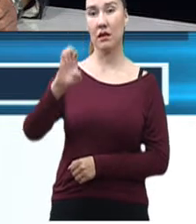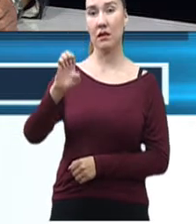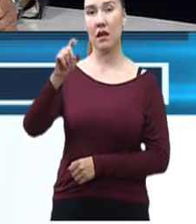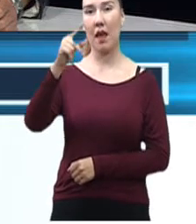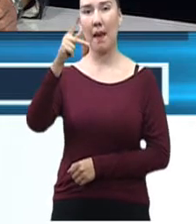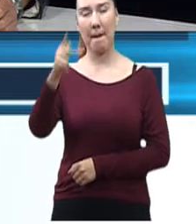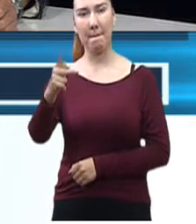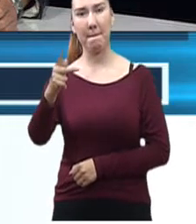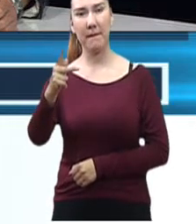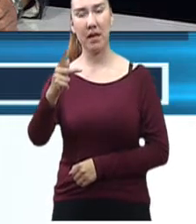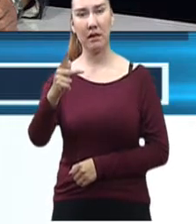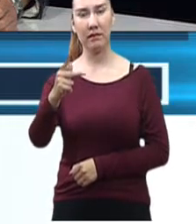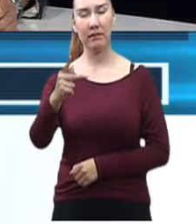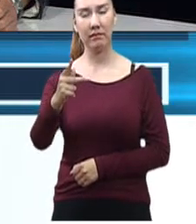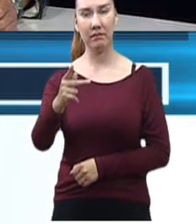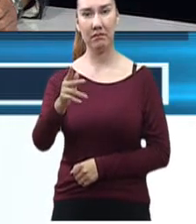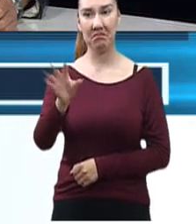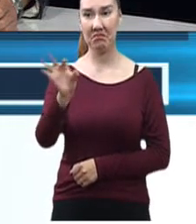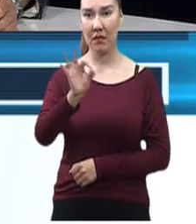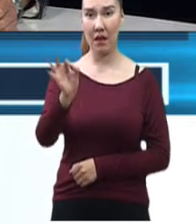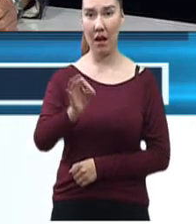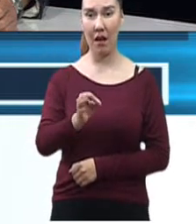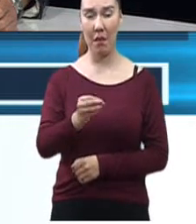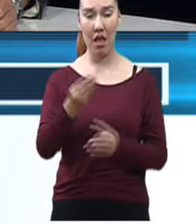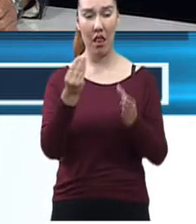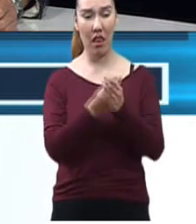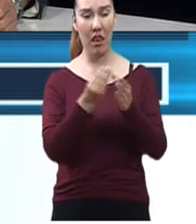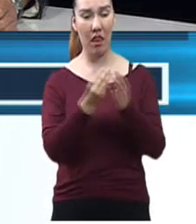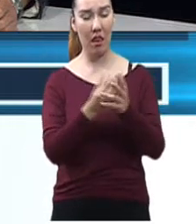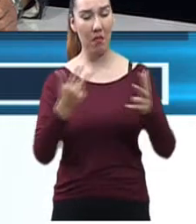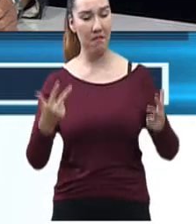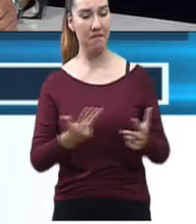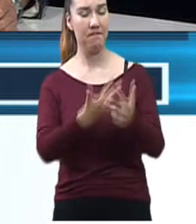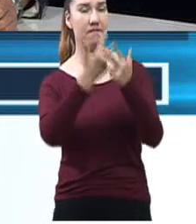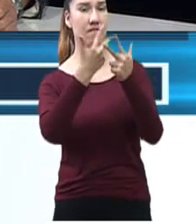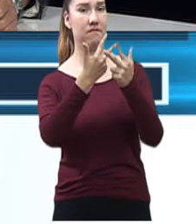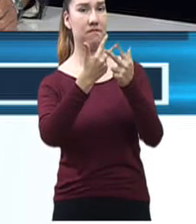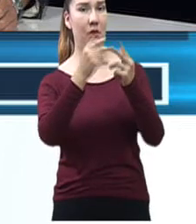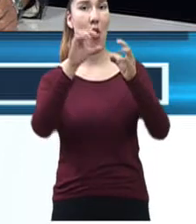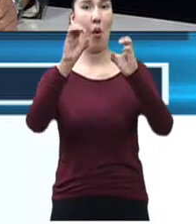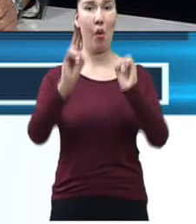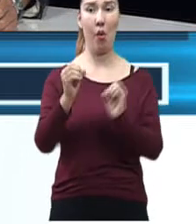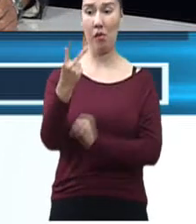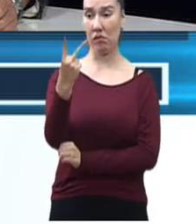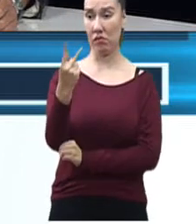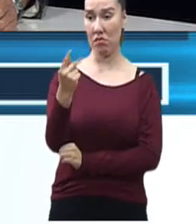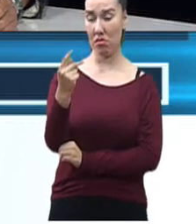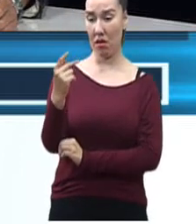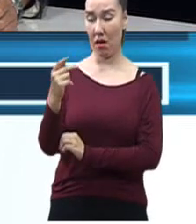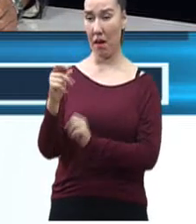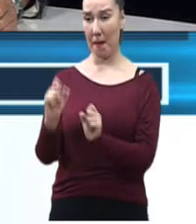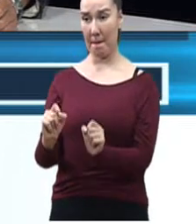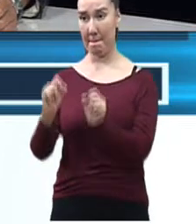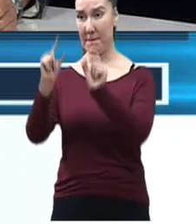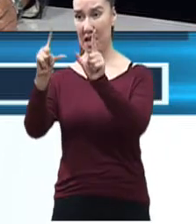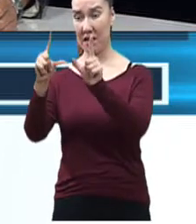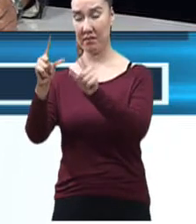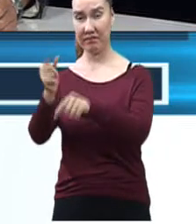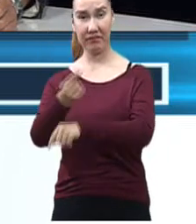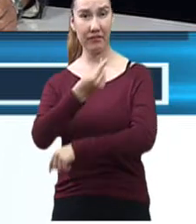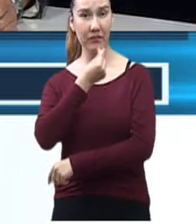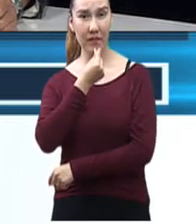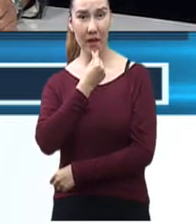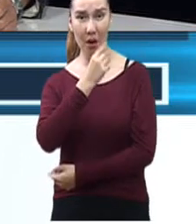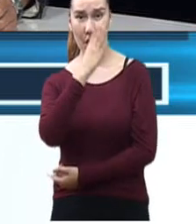opción. O las clases son virtuales o con una televisión. Y si los niños no tienen las